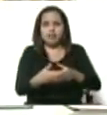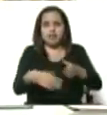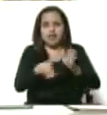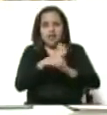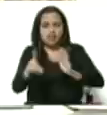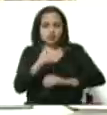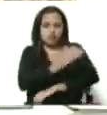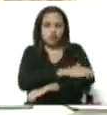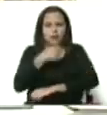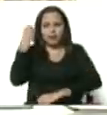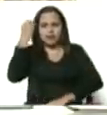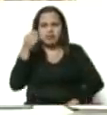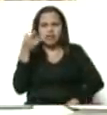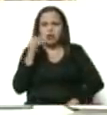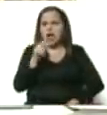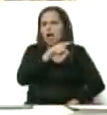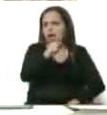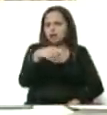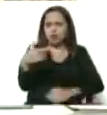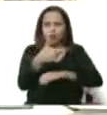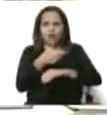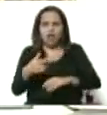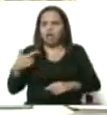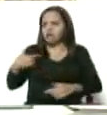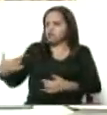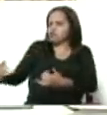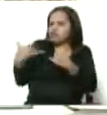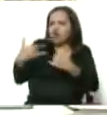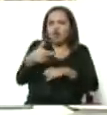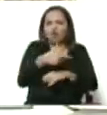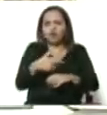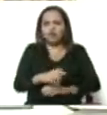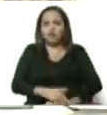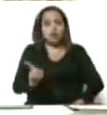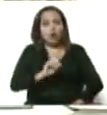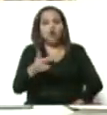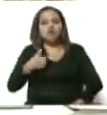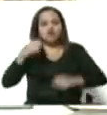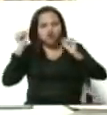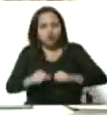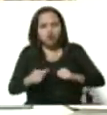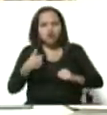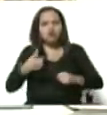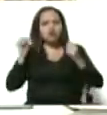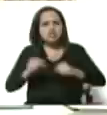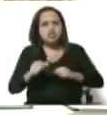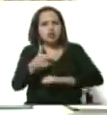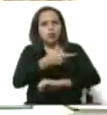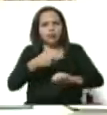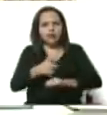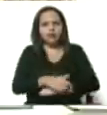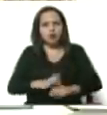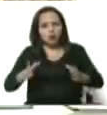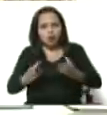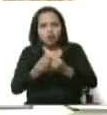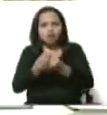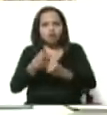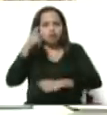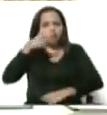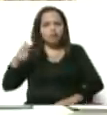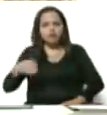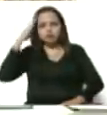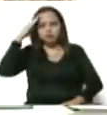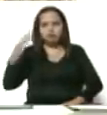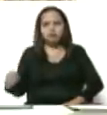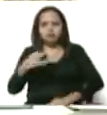muchachos creyendo que son gobierno. No, yo soy gobierno, de verdad, y gobierno. Y con el pueblo, y la Fuerza